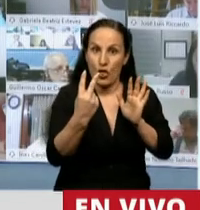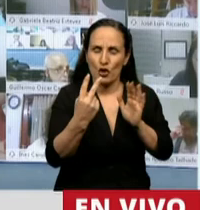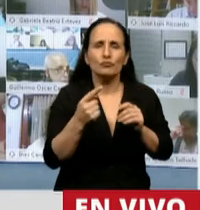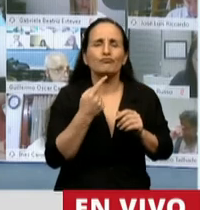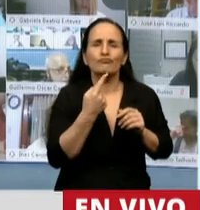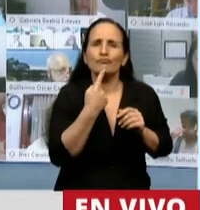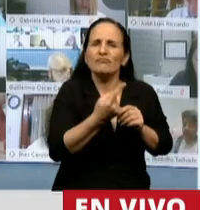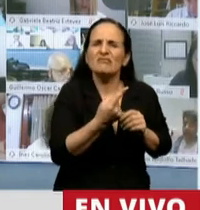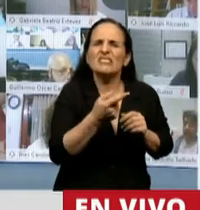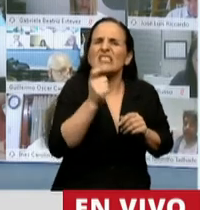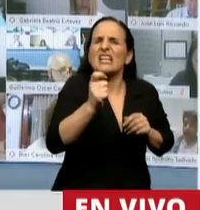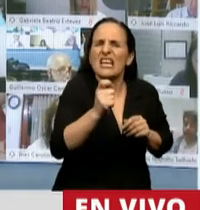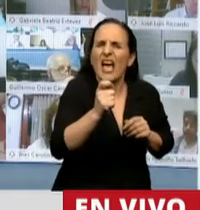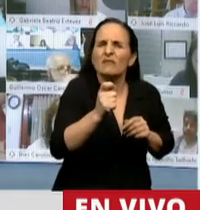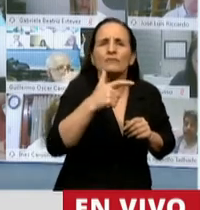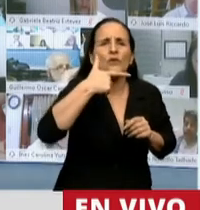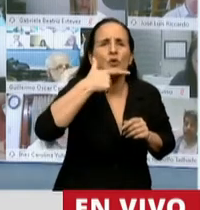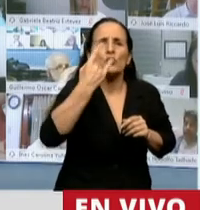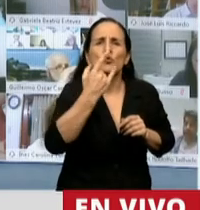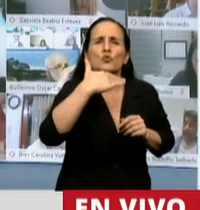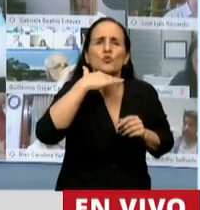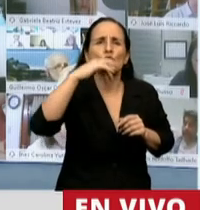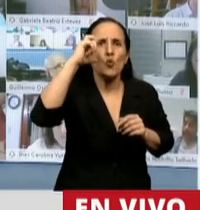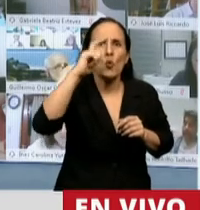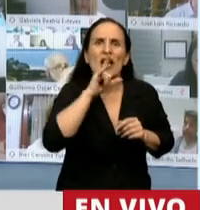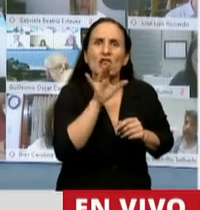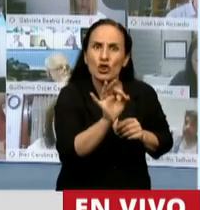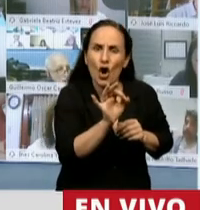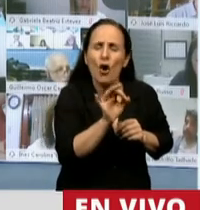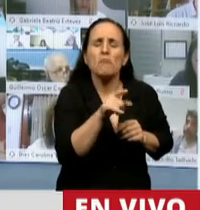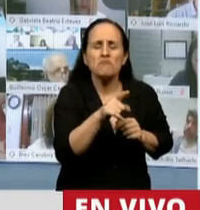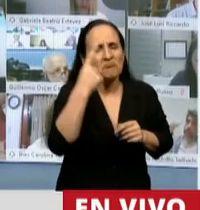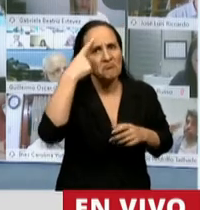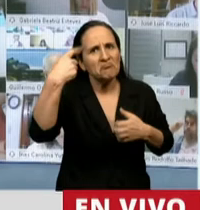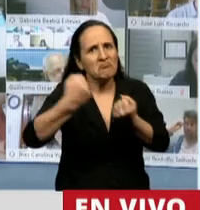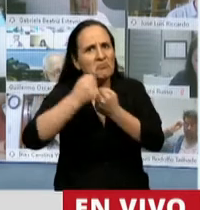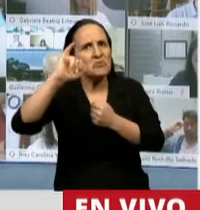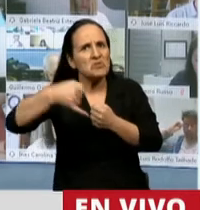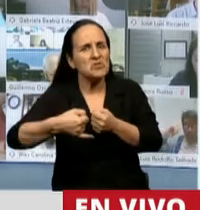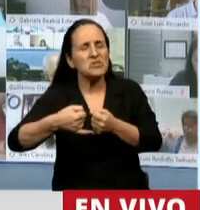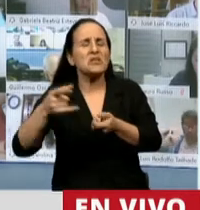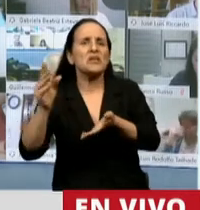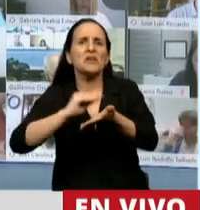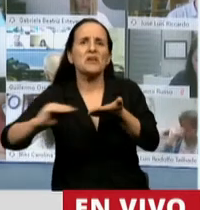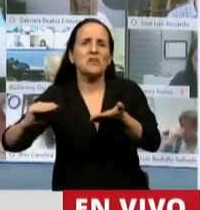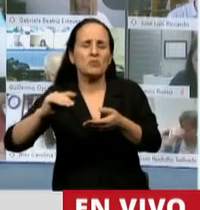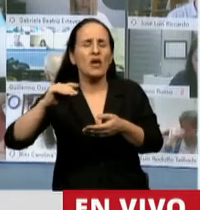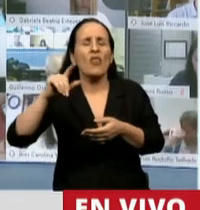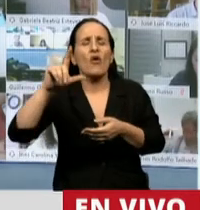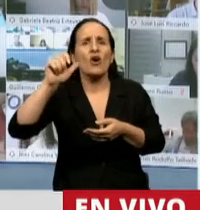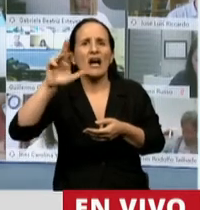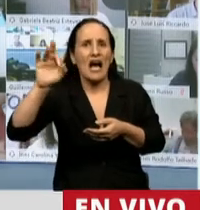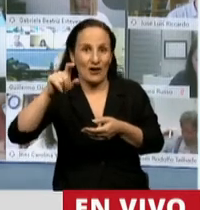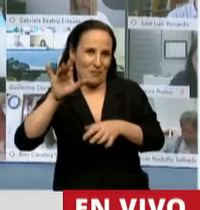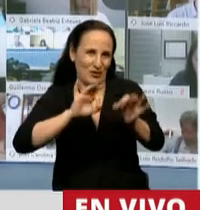sujetos, nos parece correcta la propuesta del diputado Carro, autor del